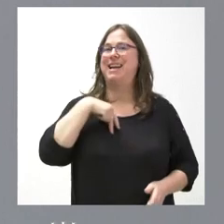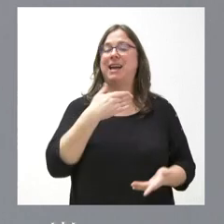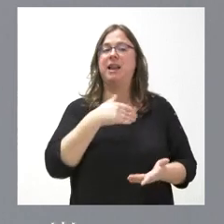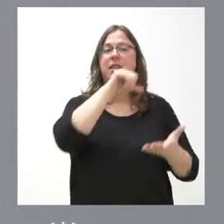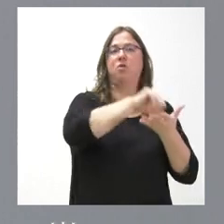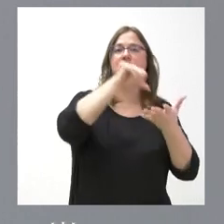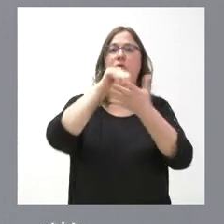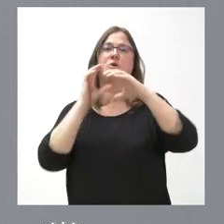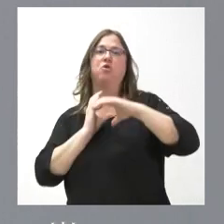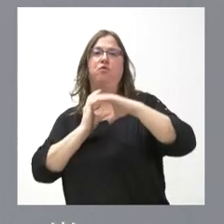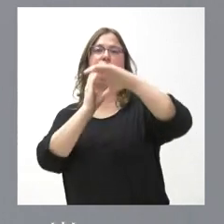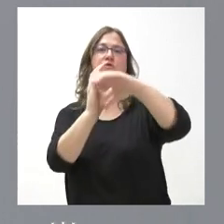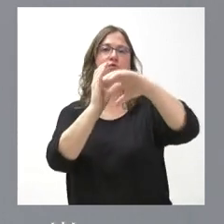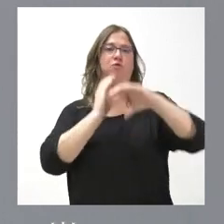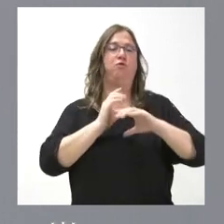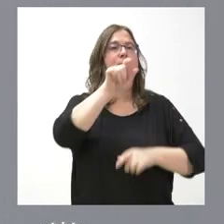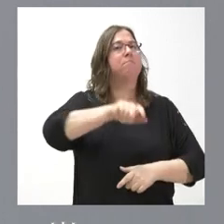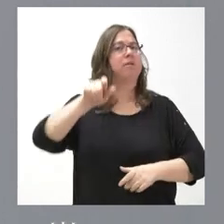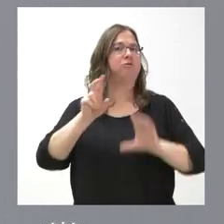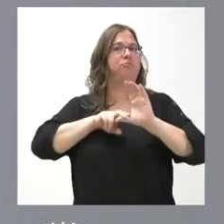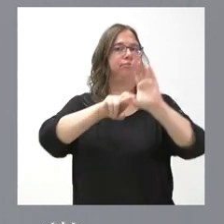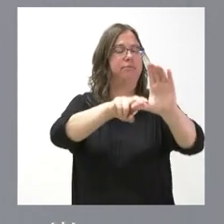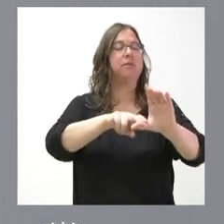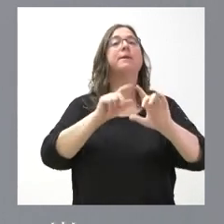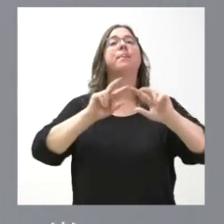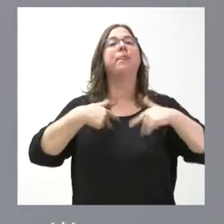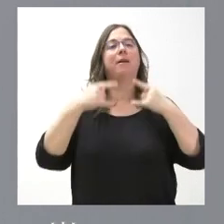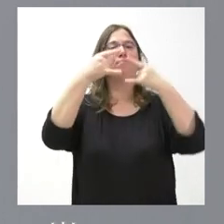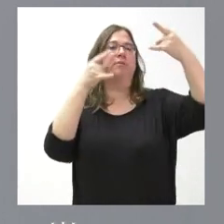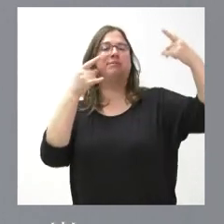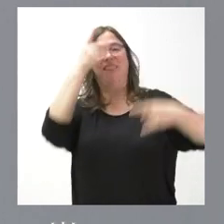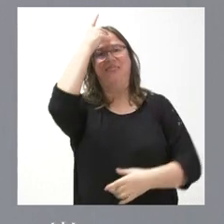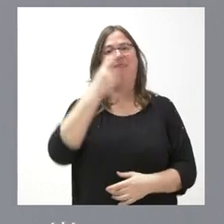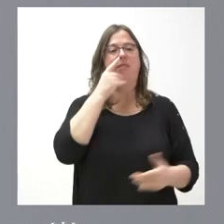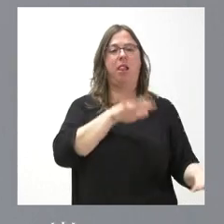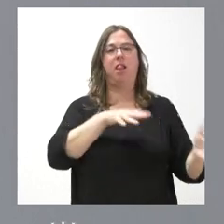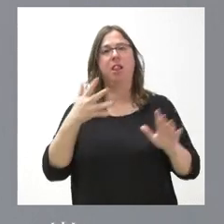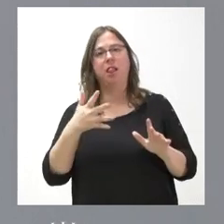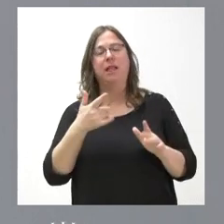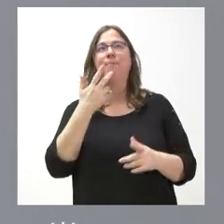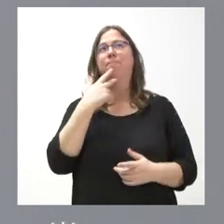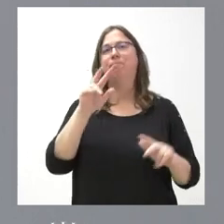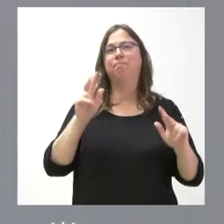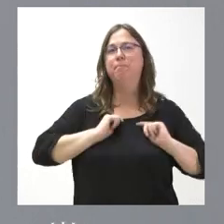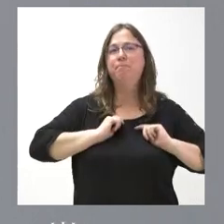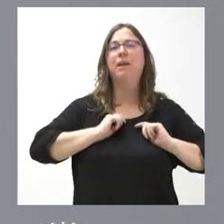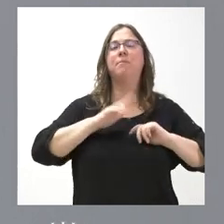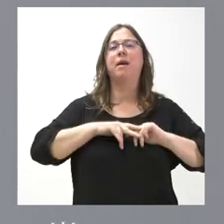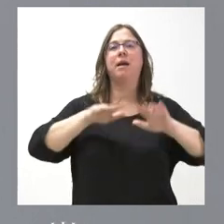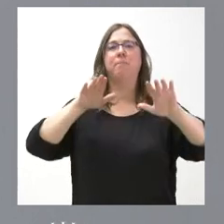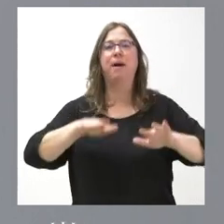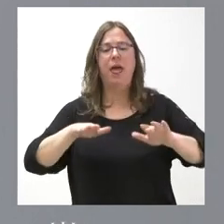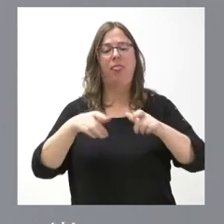interurbano. Y, por tanto, nos va a permitir, de una forma ya digitalizada, pues todo lo que es el tema de paradas, de reservas de